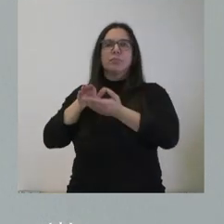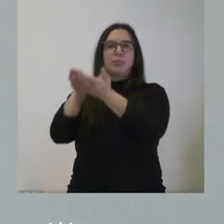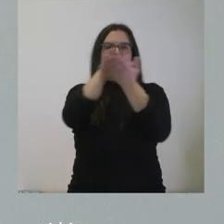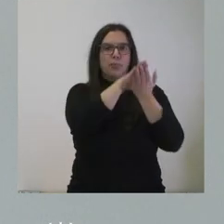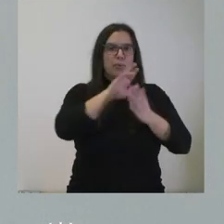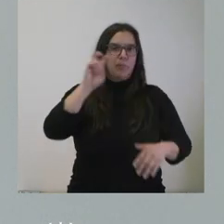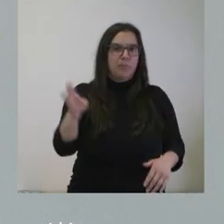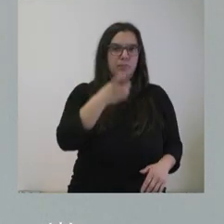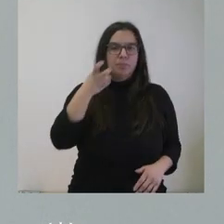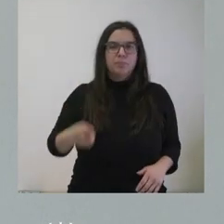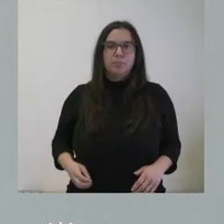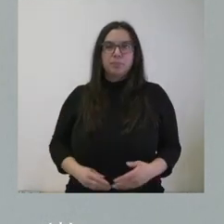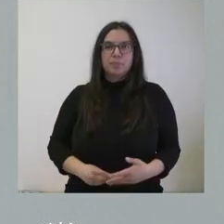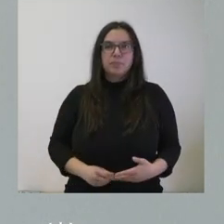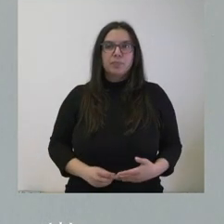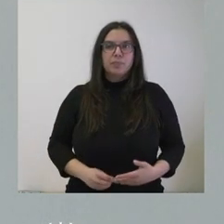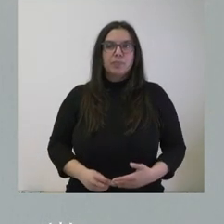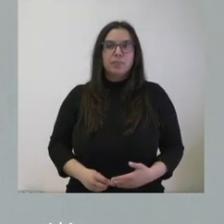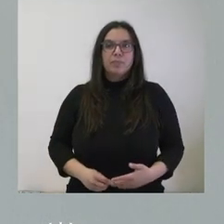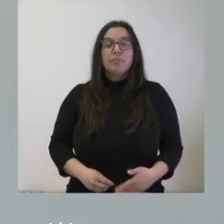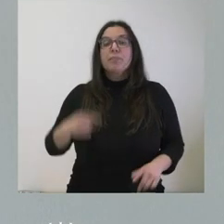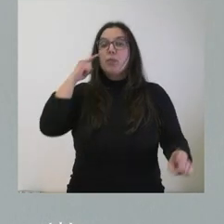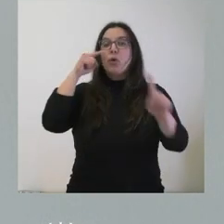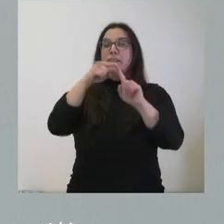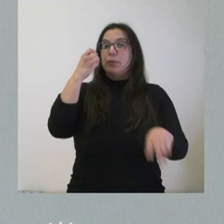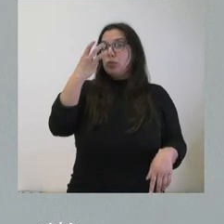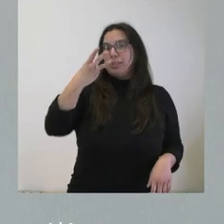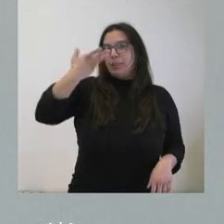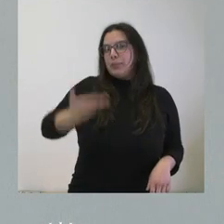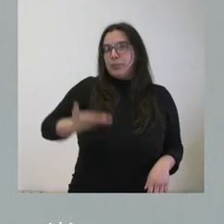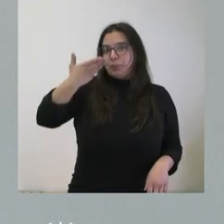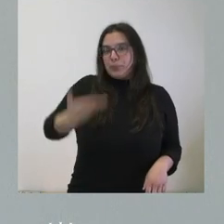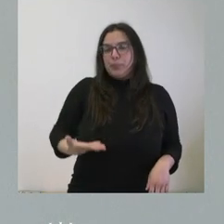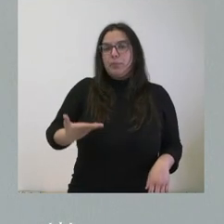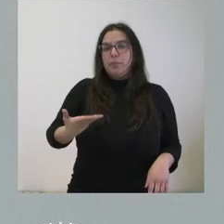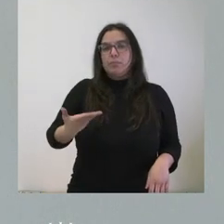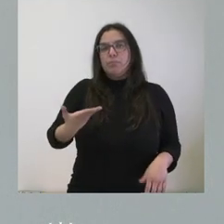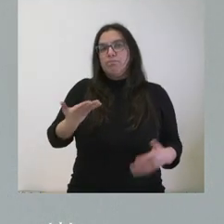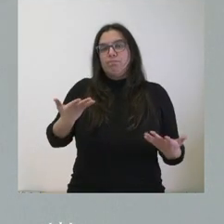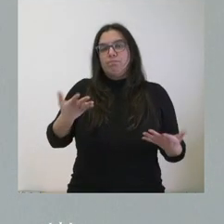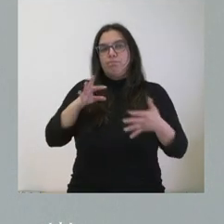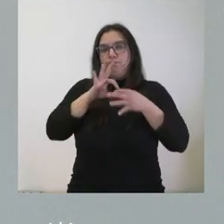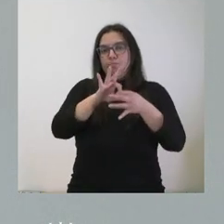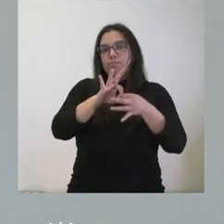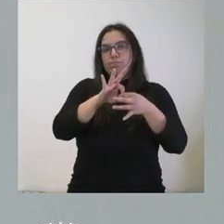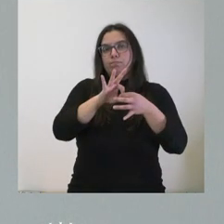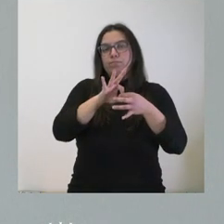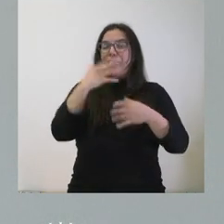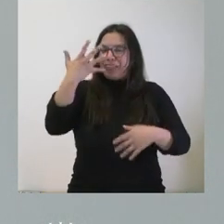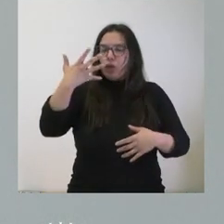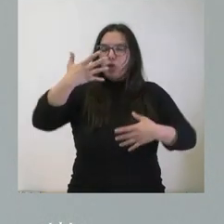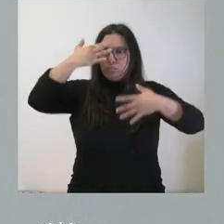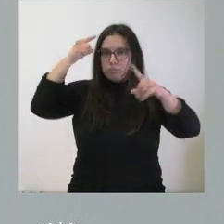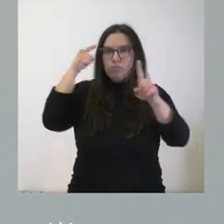autonómica. Hay tres finalidades esenciales, o cinco finalidades